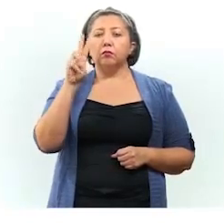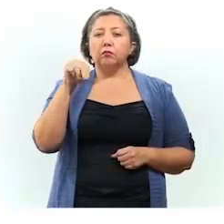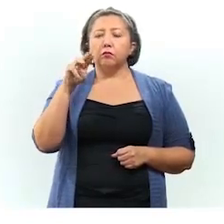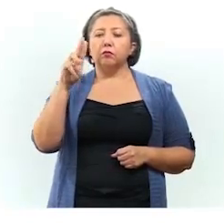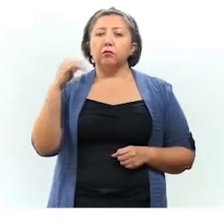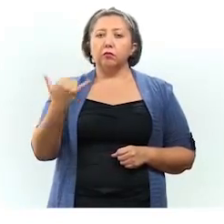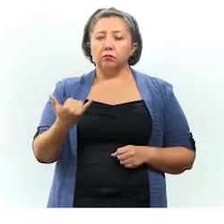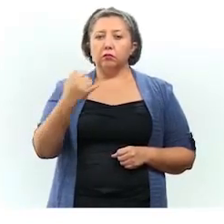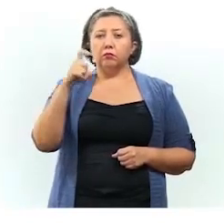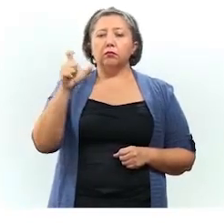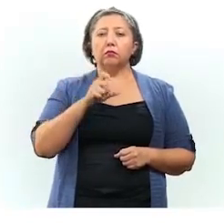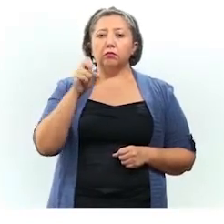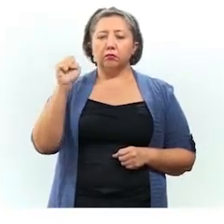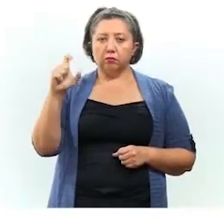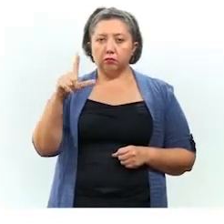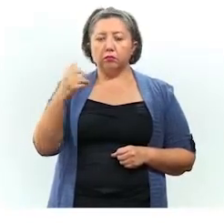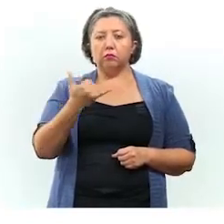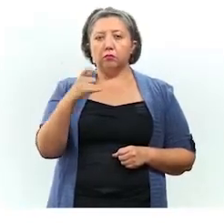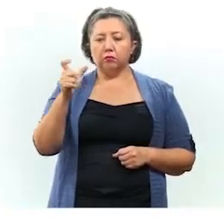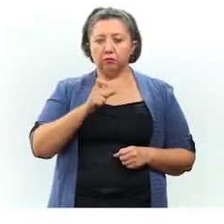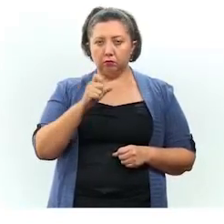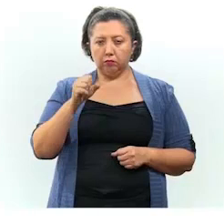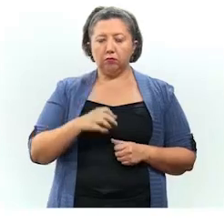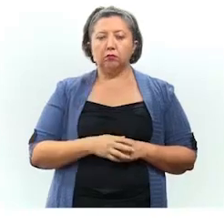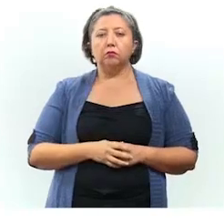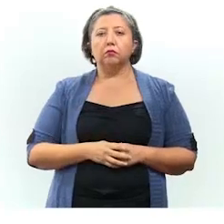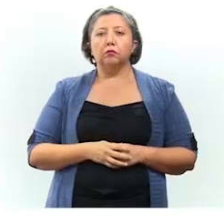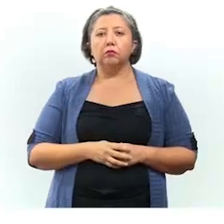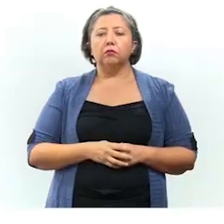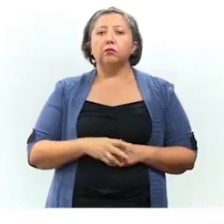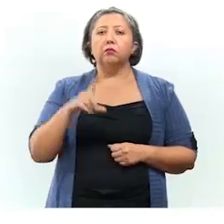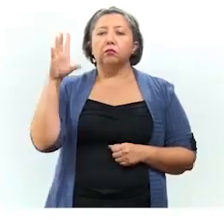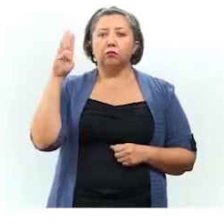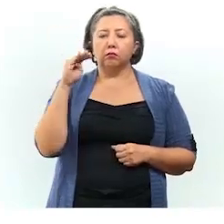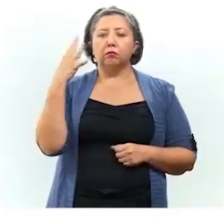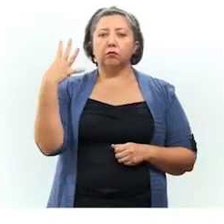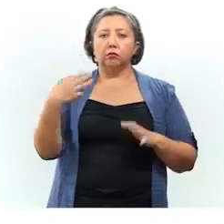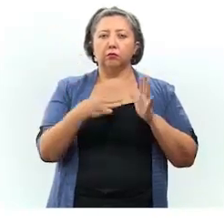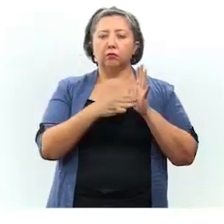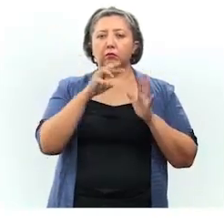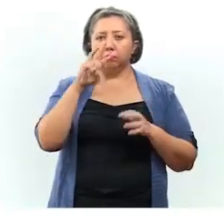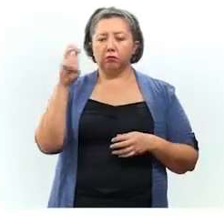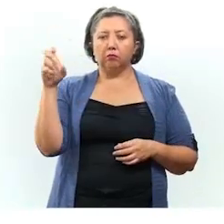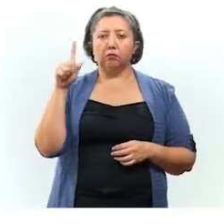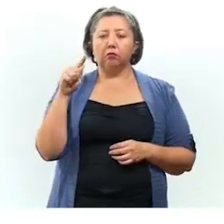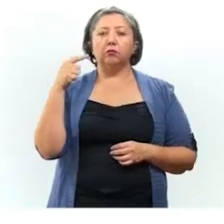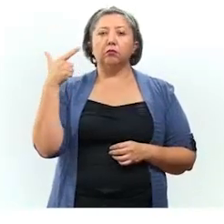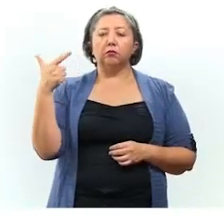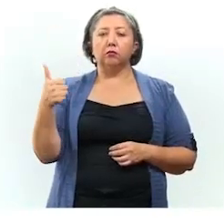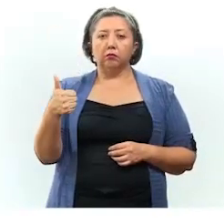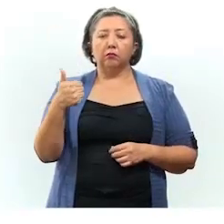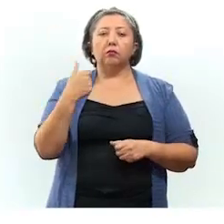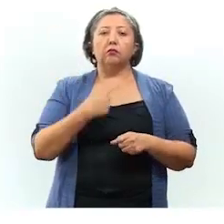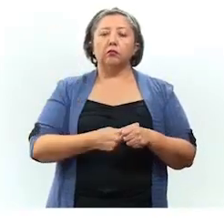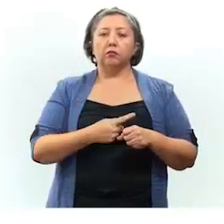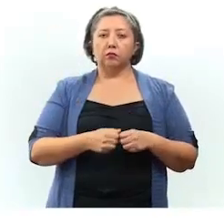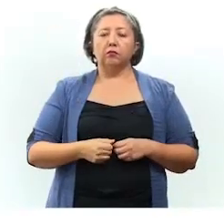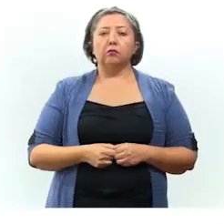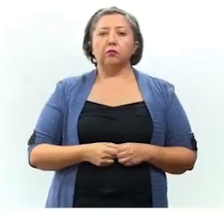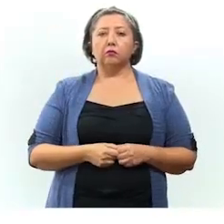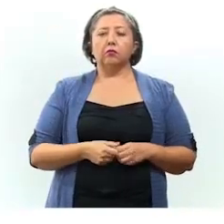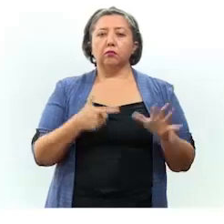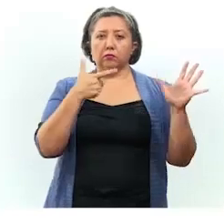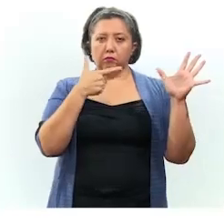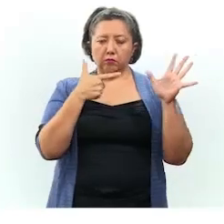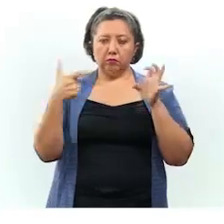Tzucacap, Xocchel, Yaxcabá y Yaxcucul. De los noventa cuatro mil trescientos setenta y seis casos positivos,